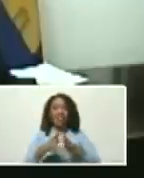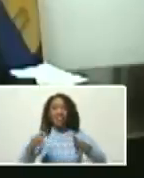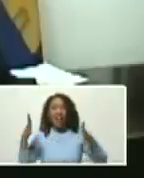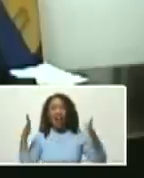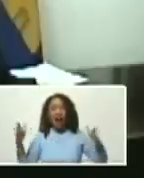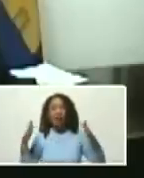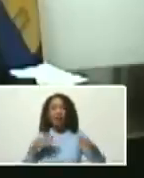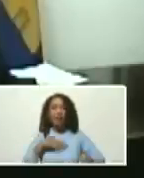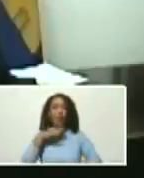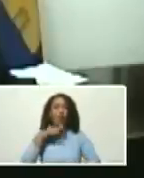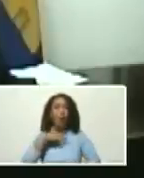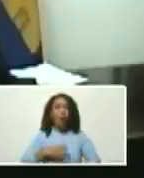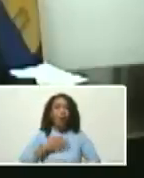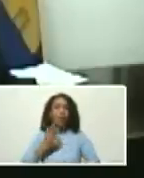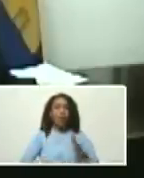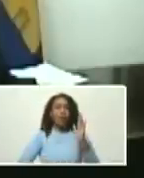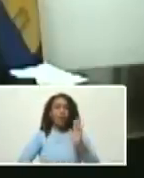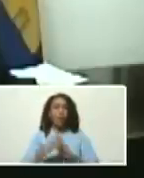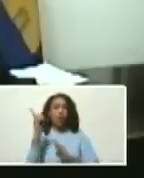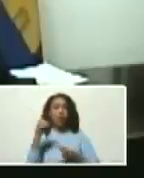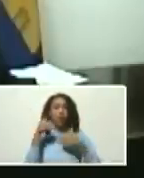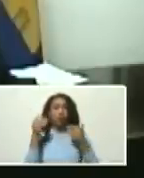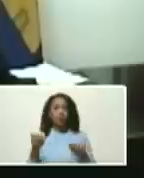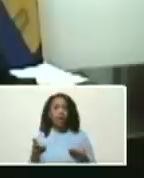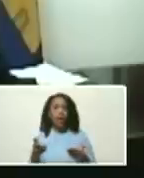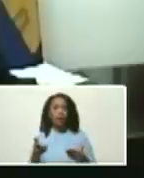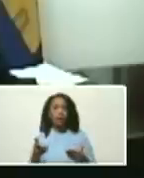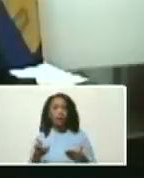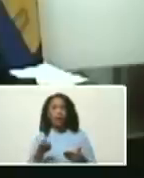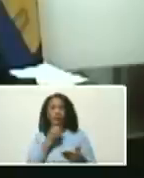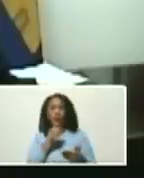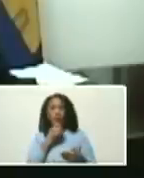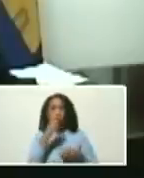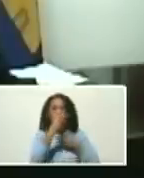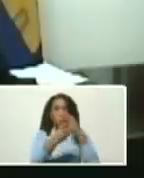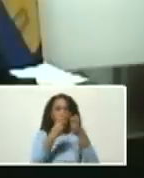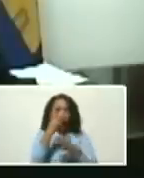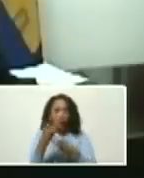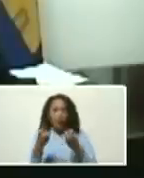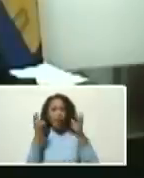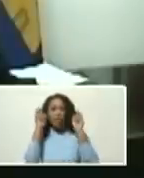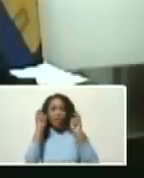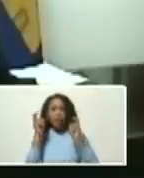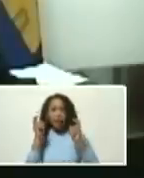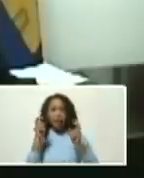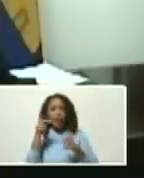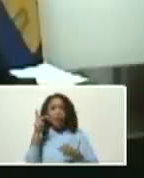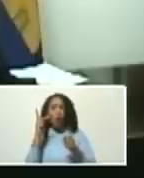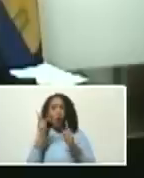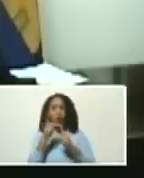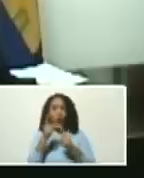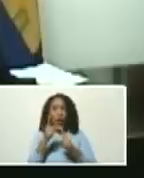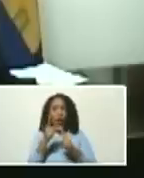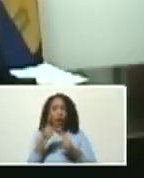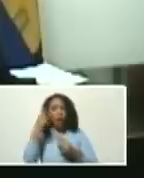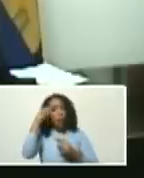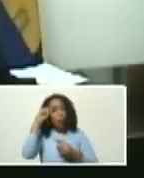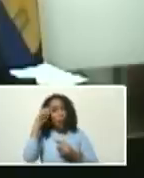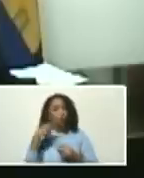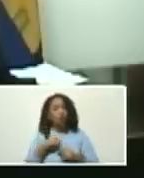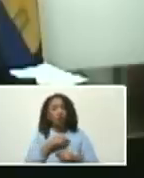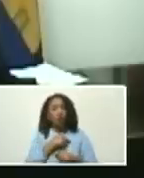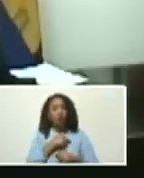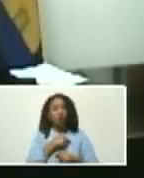de posibilidades de desarrollo de complejos turísticos en el ámbito hotelero recuerde que nosotros